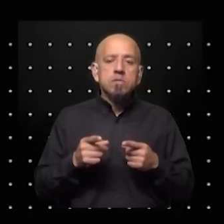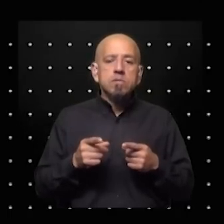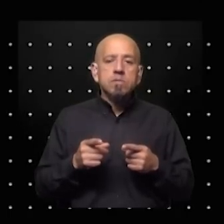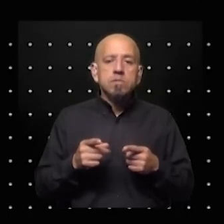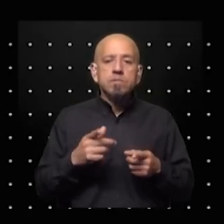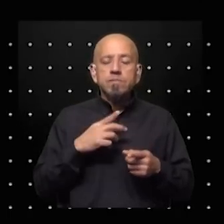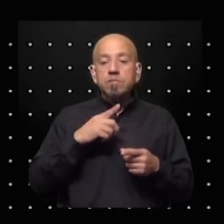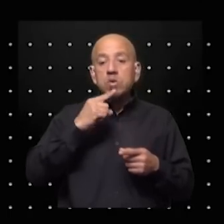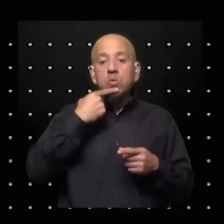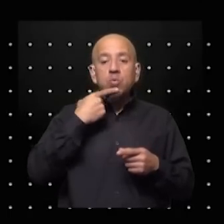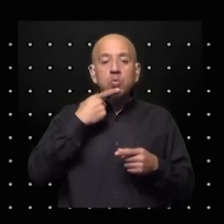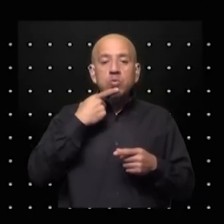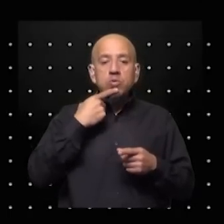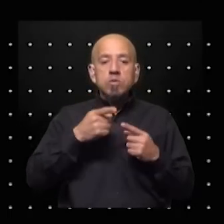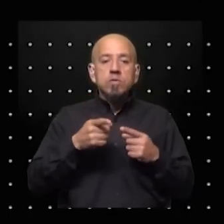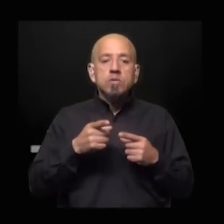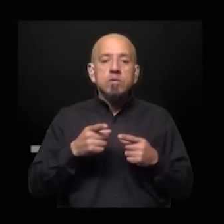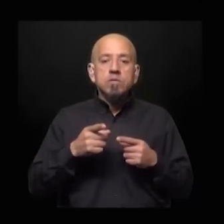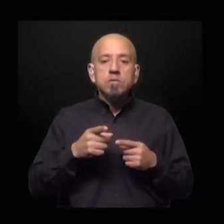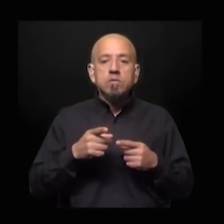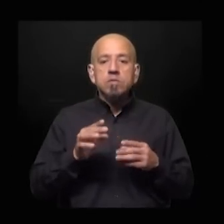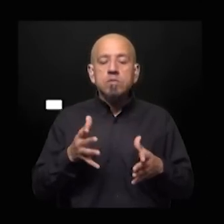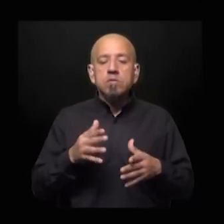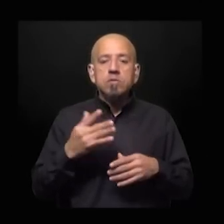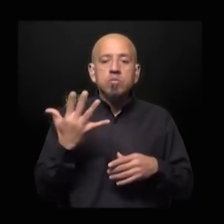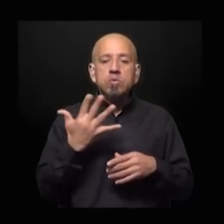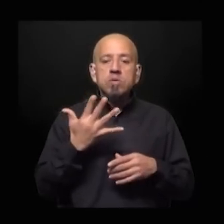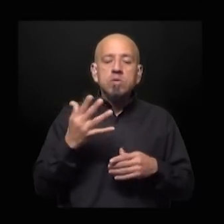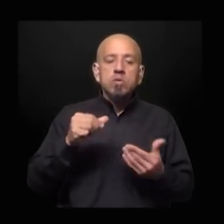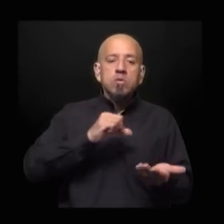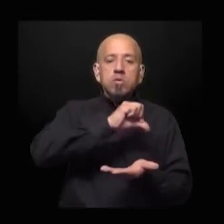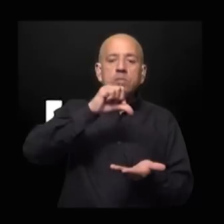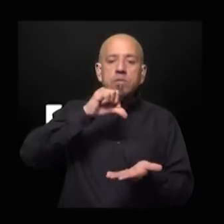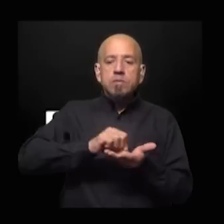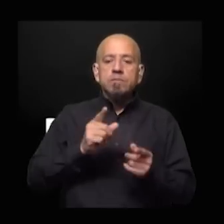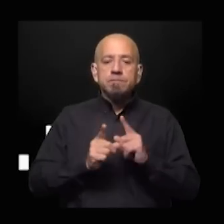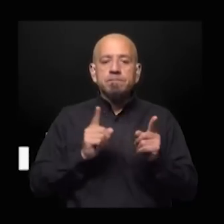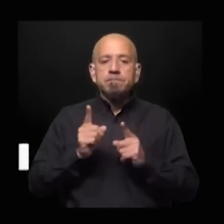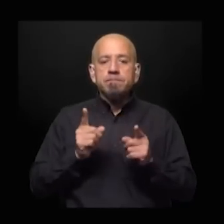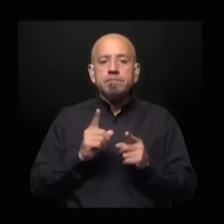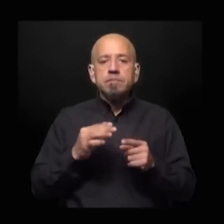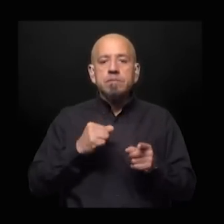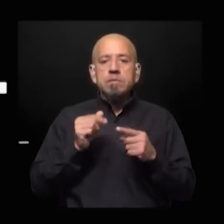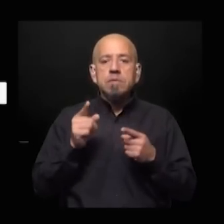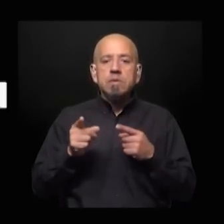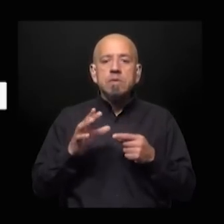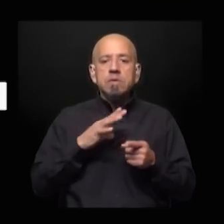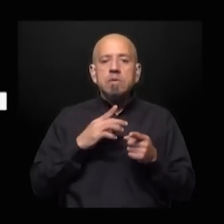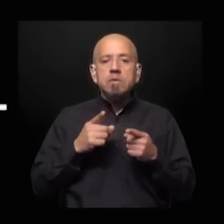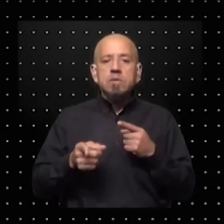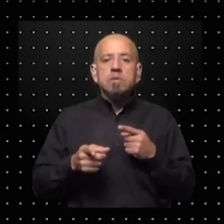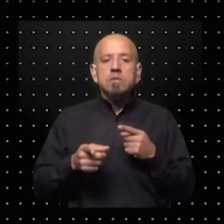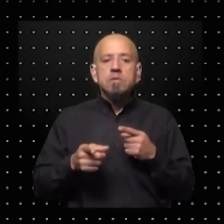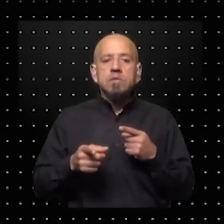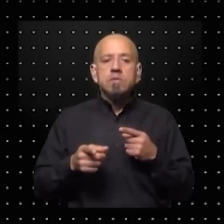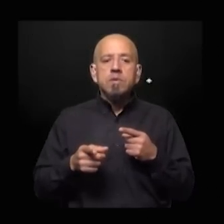Rusia ha conseguido convocar a, digamos, a 55 países, algunos más de los que estuvieron en, digamos, en